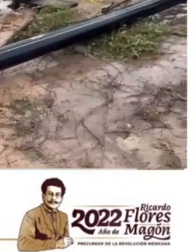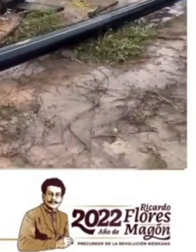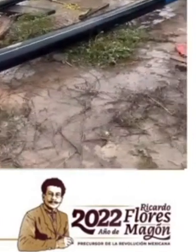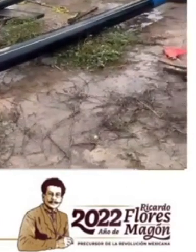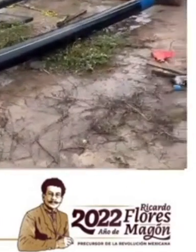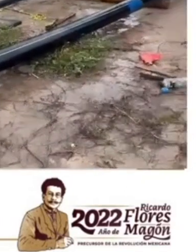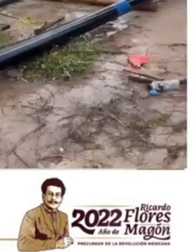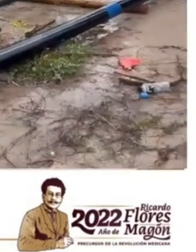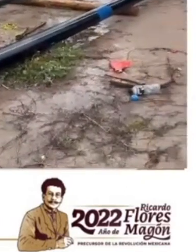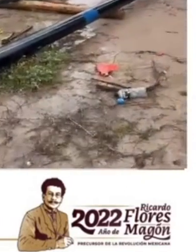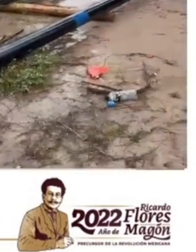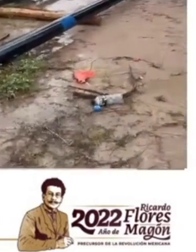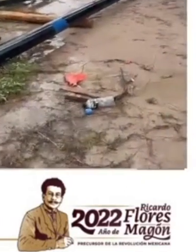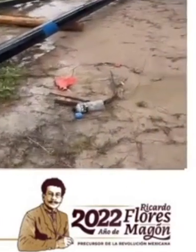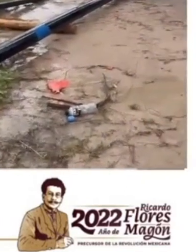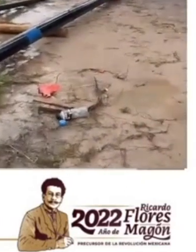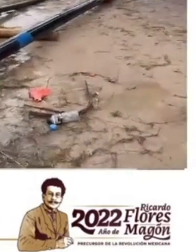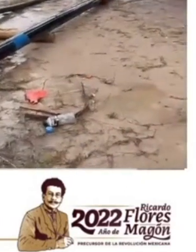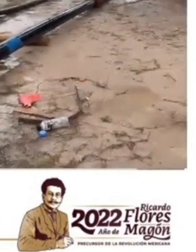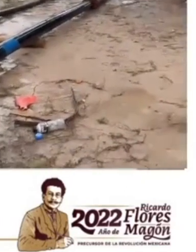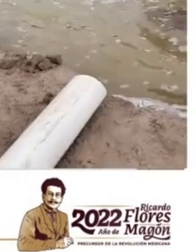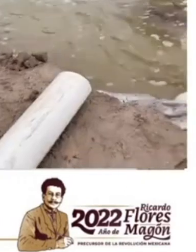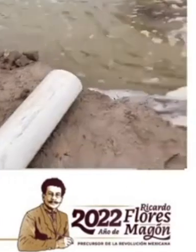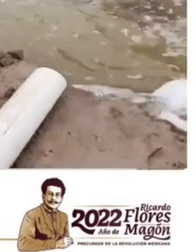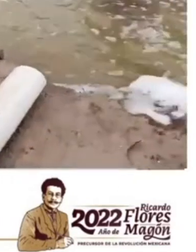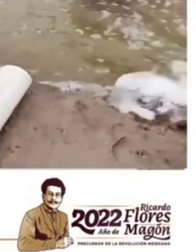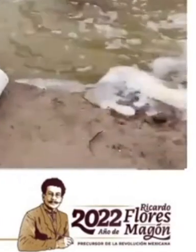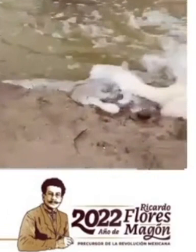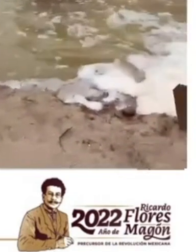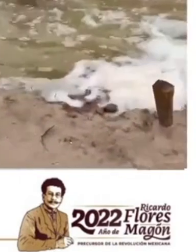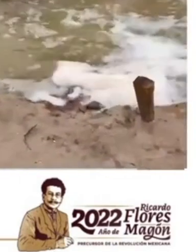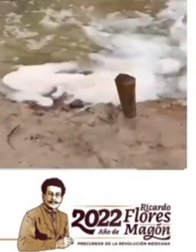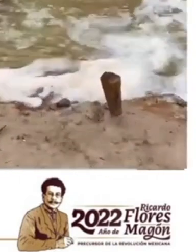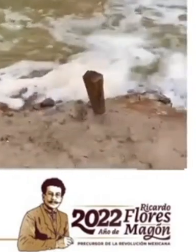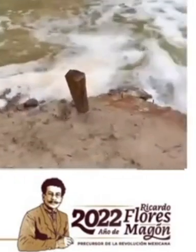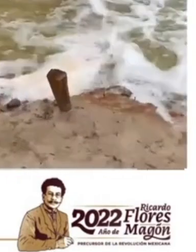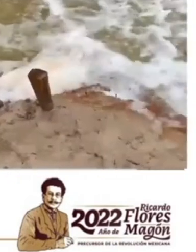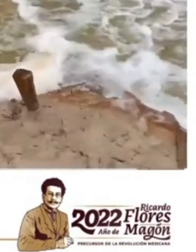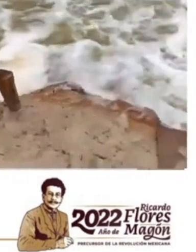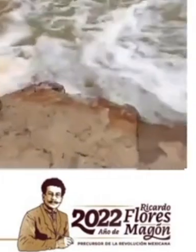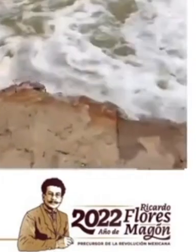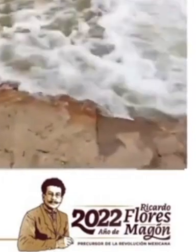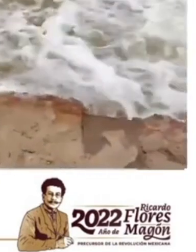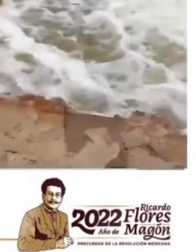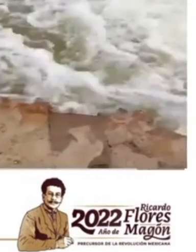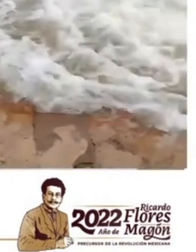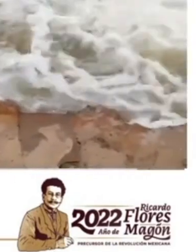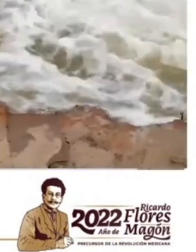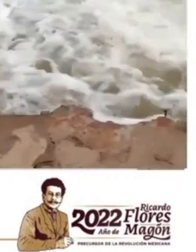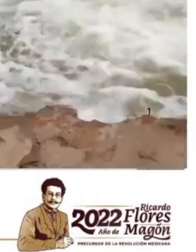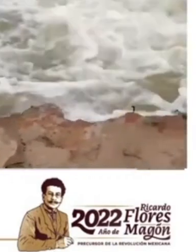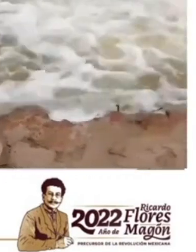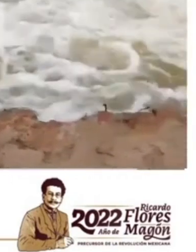está estabilizando estos niveles entre ambas minas, entre Conchas Norte y Pinavete, lo cual